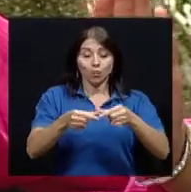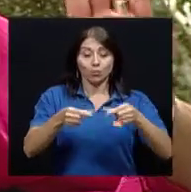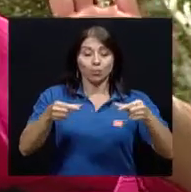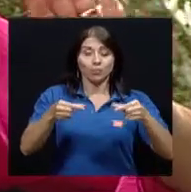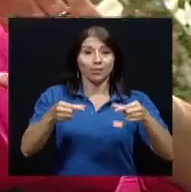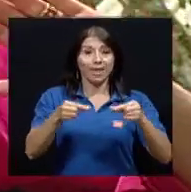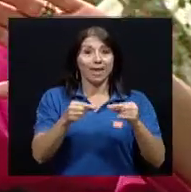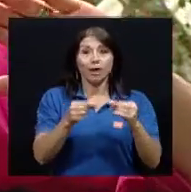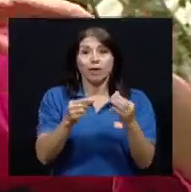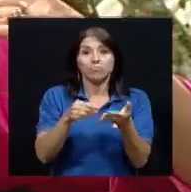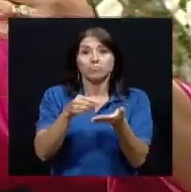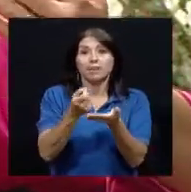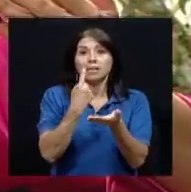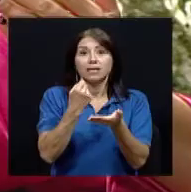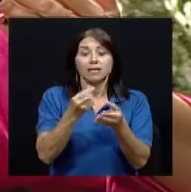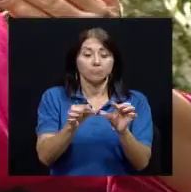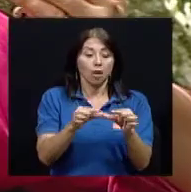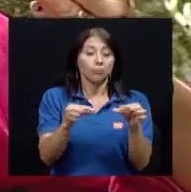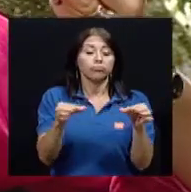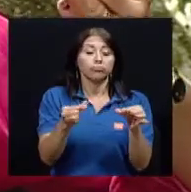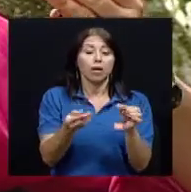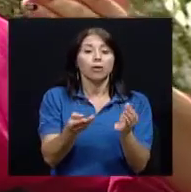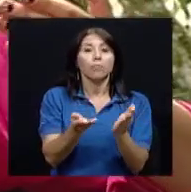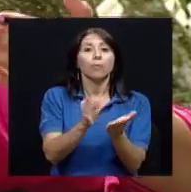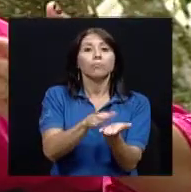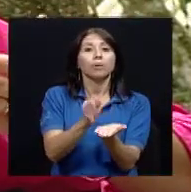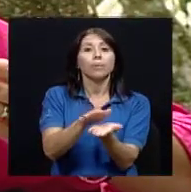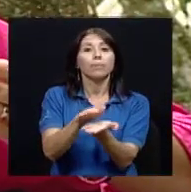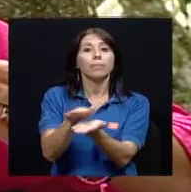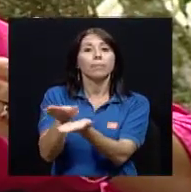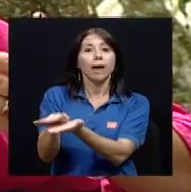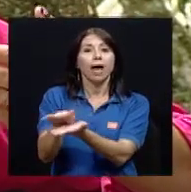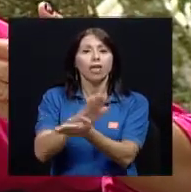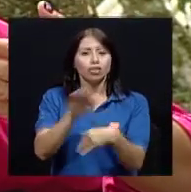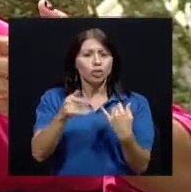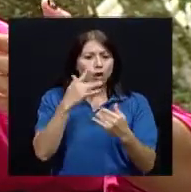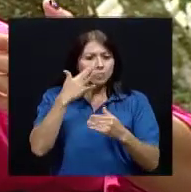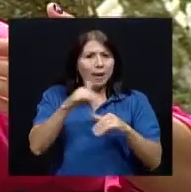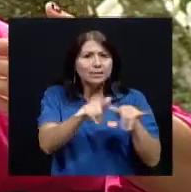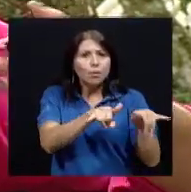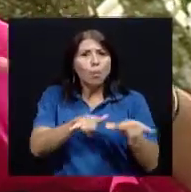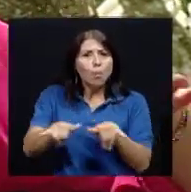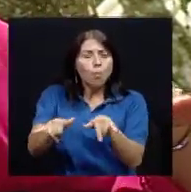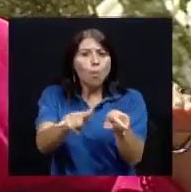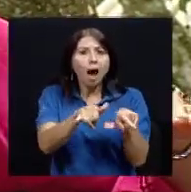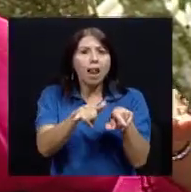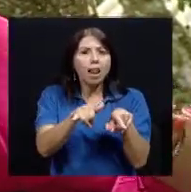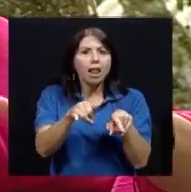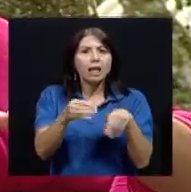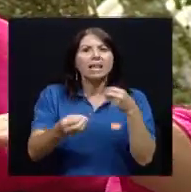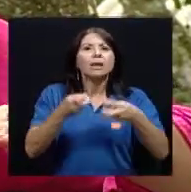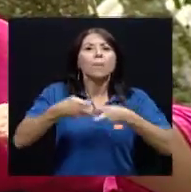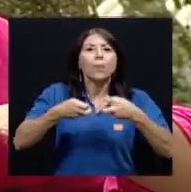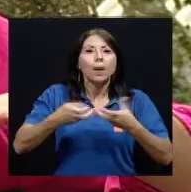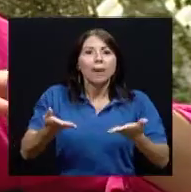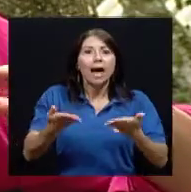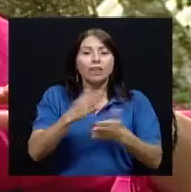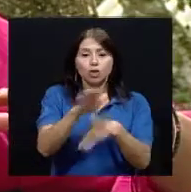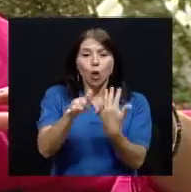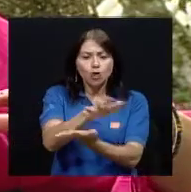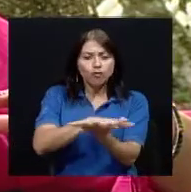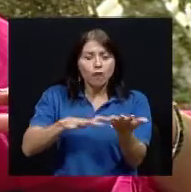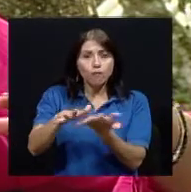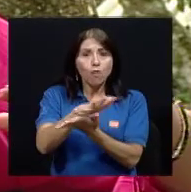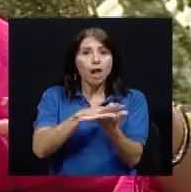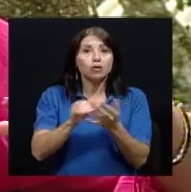los medicamentos y los pone volcados muchos se parecen entre ellos entonces qué es el problema que si yo los tengo todos revueltos la